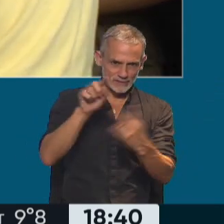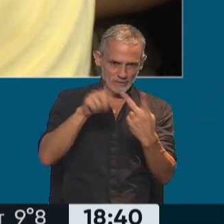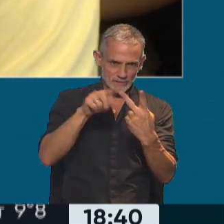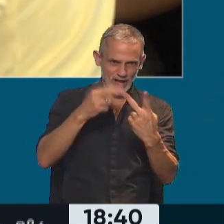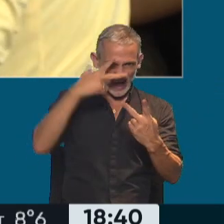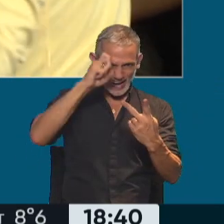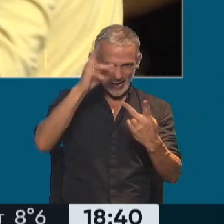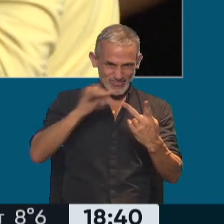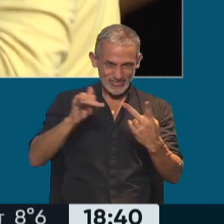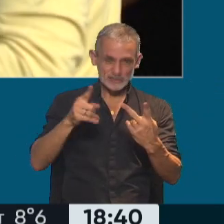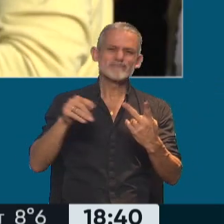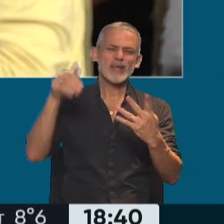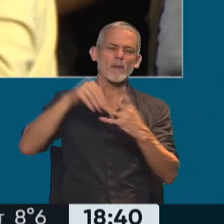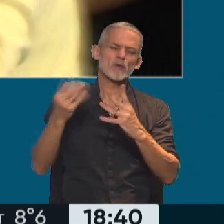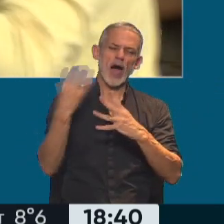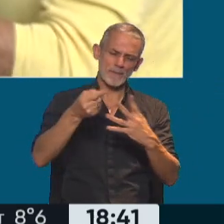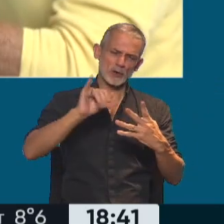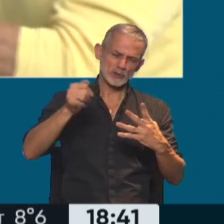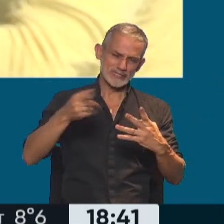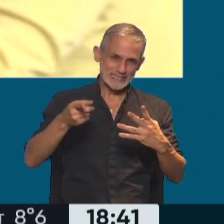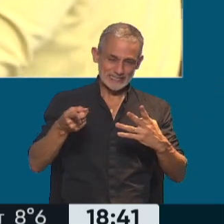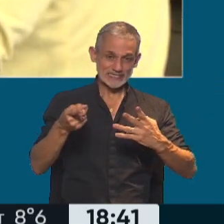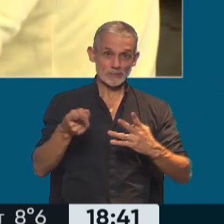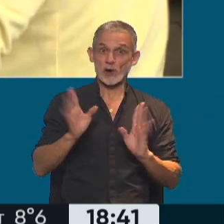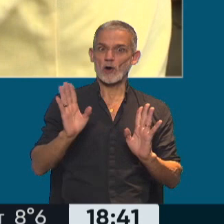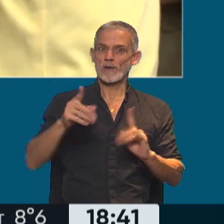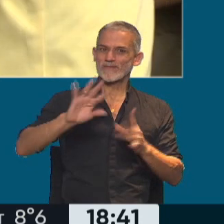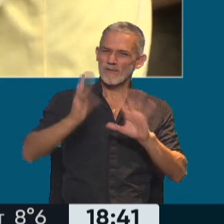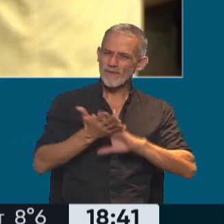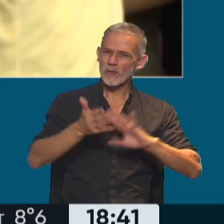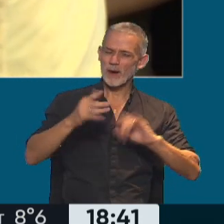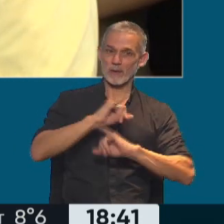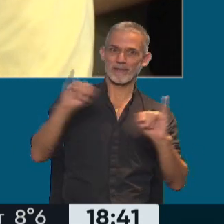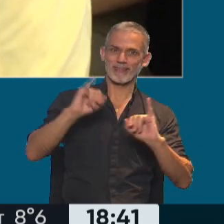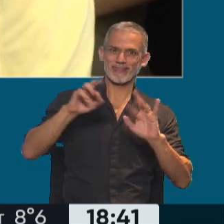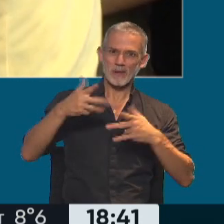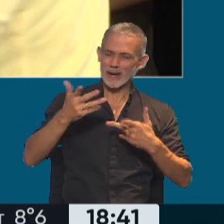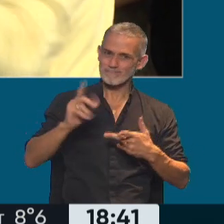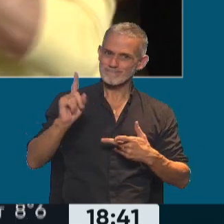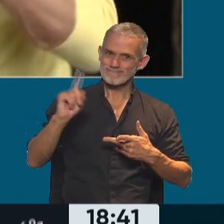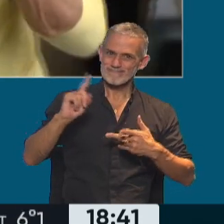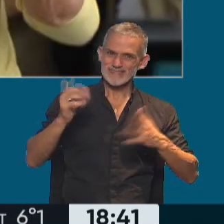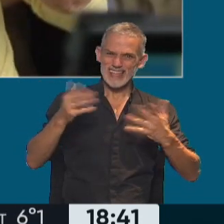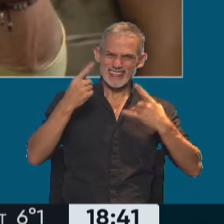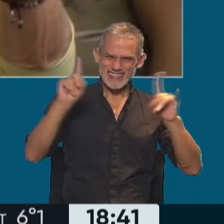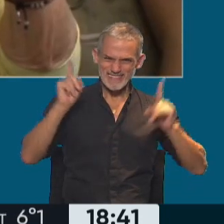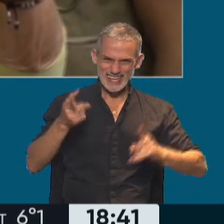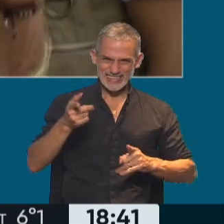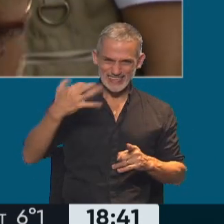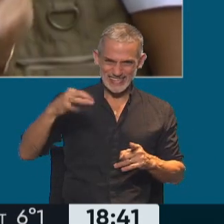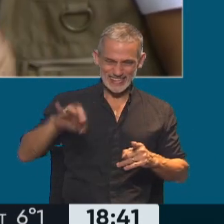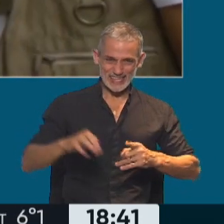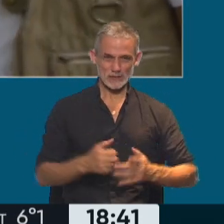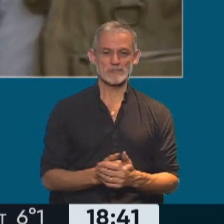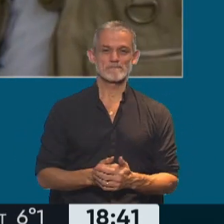bien Hernández va a recibir justamente el apoyo de los seguidores de Uribe o del uribismo, bueno, se empieza a complicar un poco más